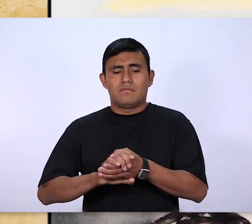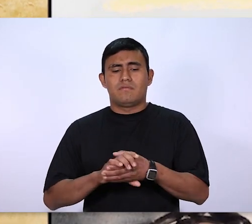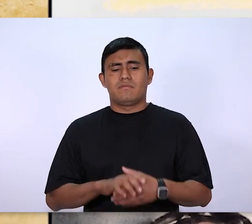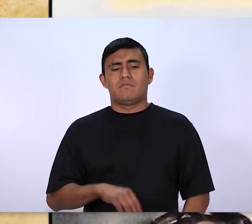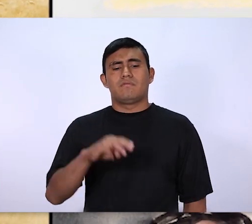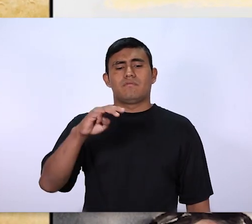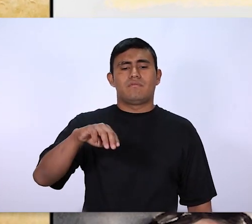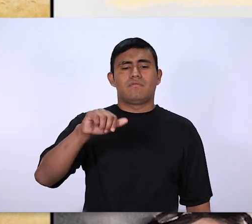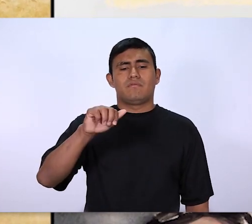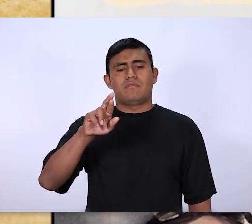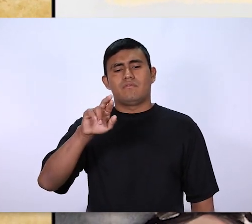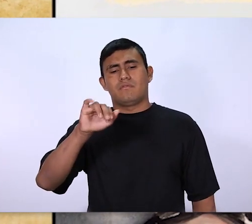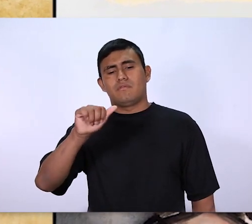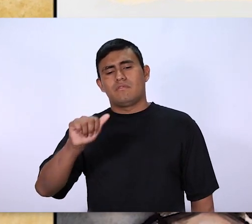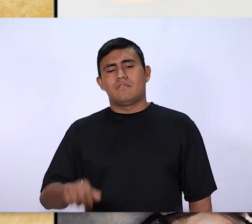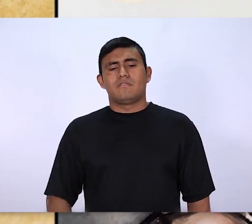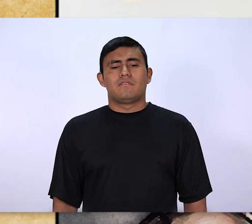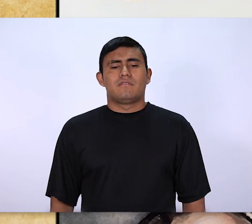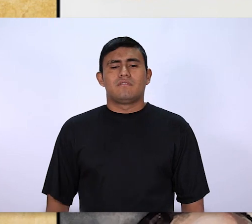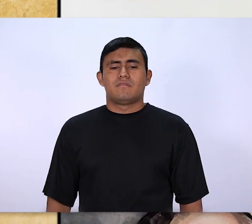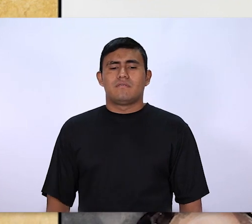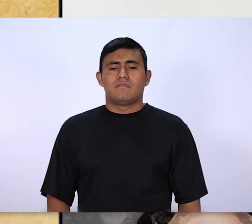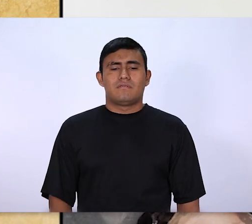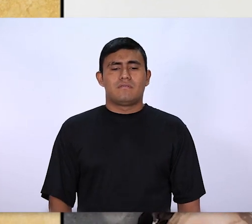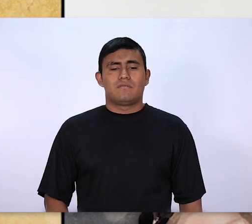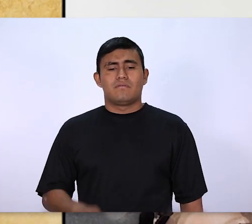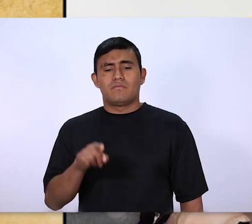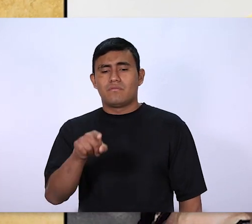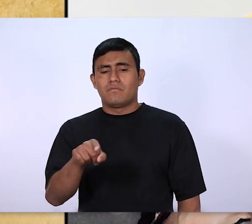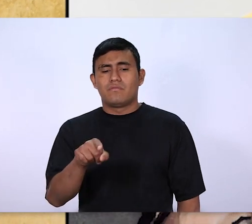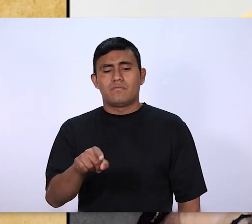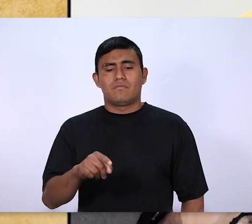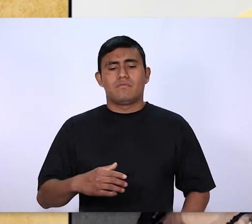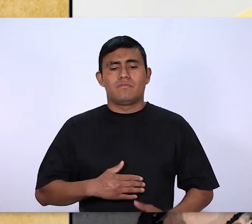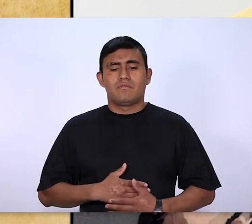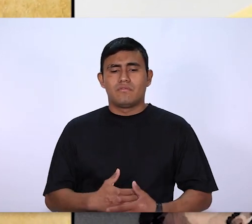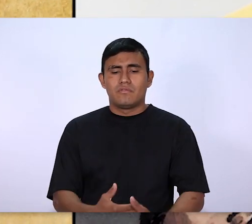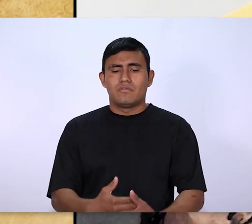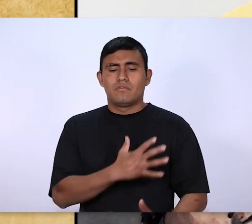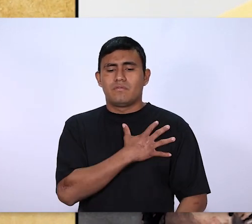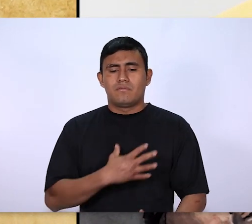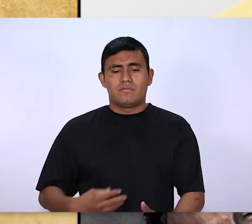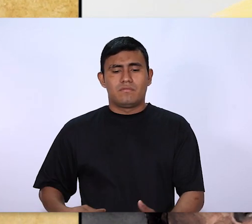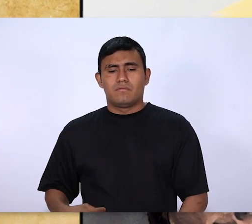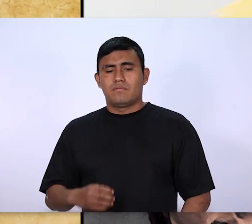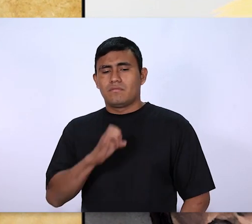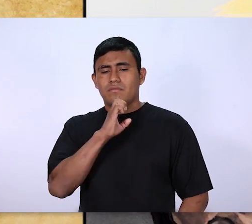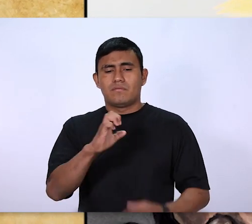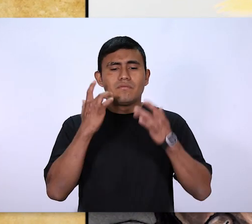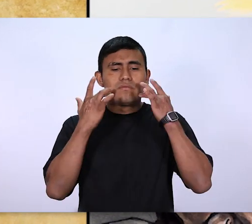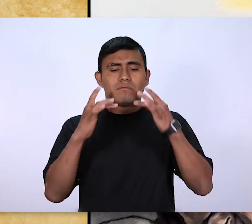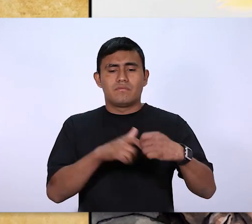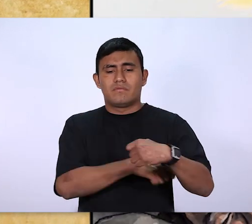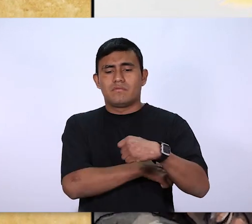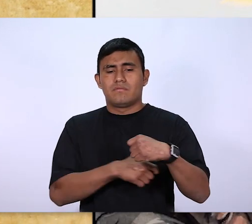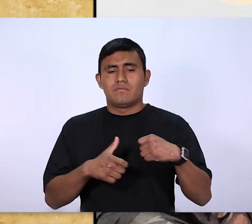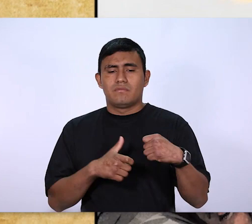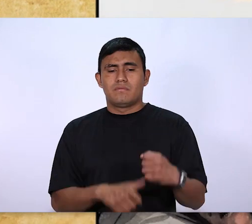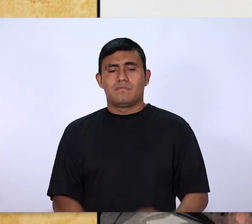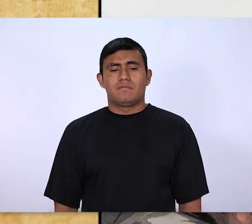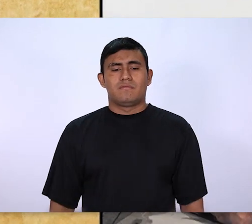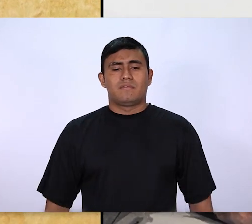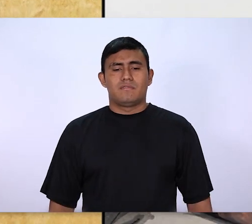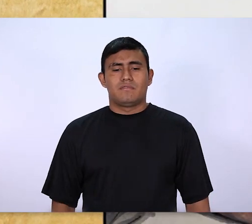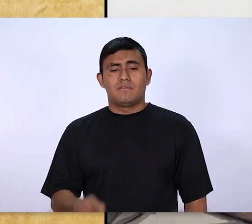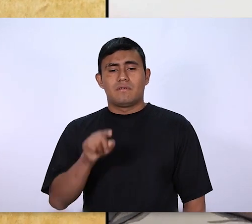descendiente de David, no tengas miedo de tomar a María por esposa, porque su hijo lo ha concebido por el